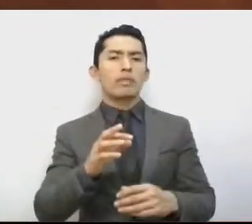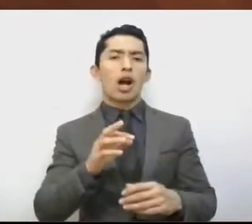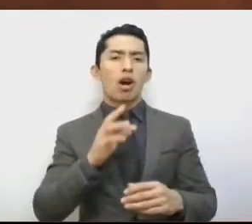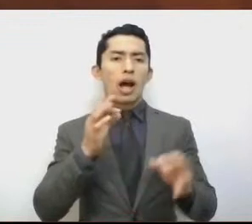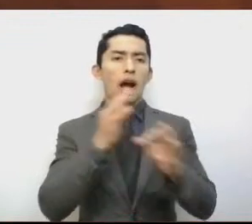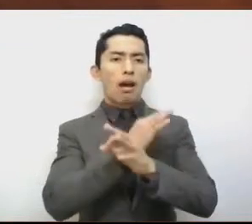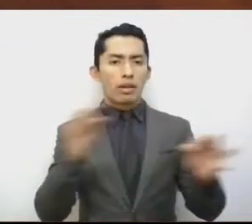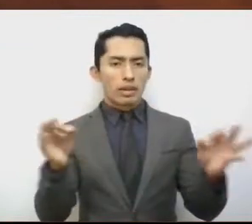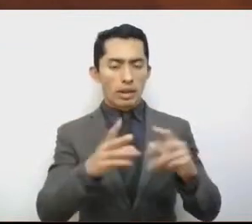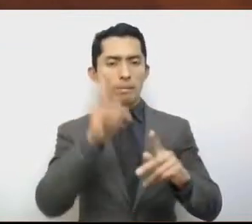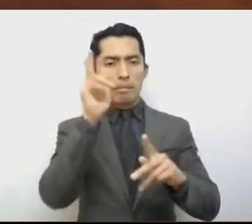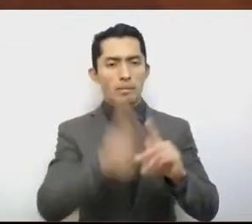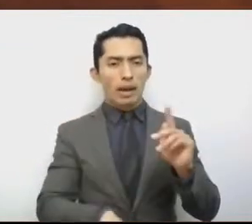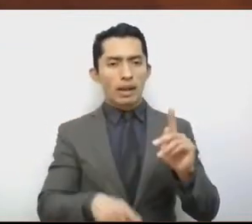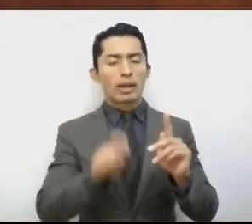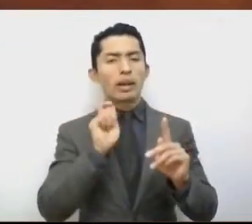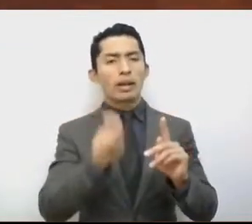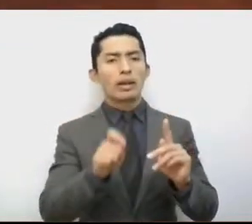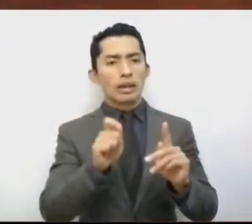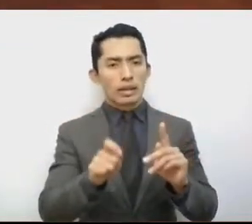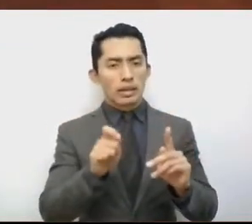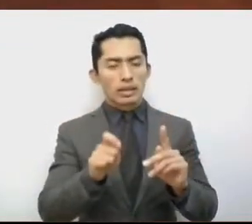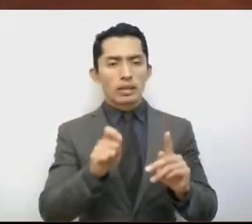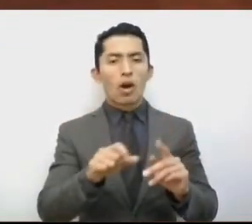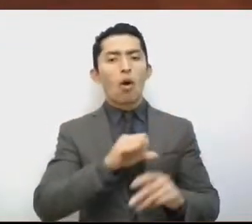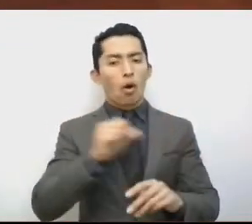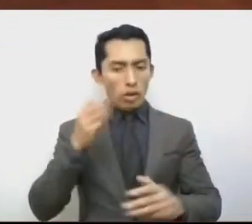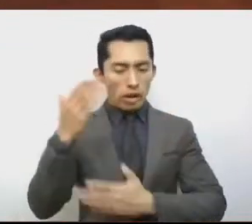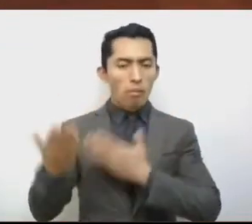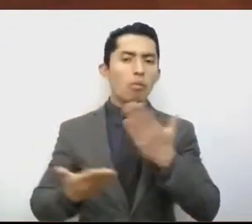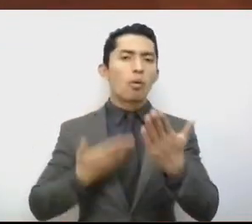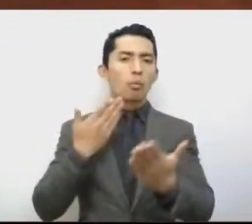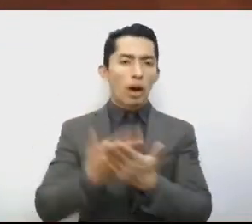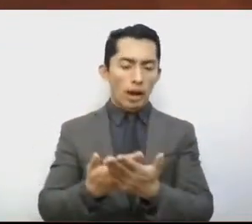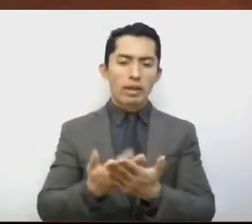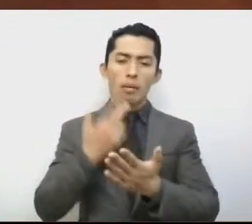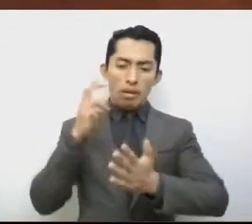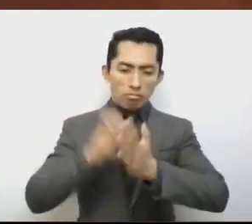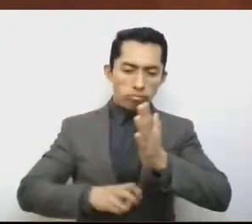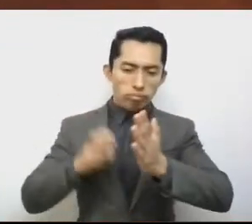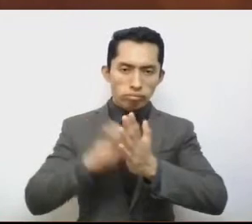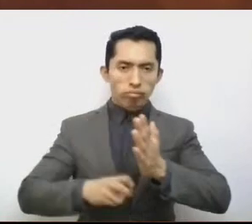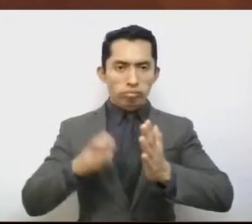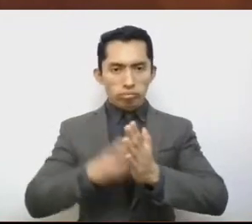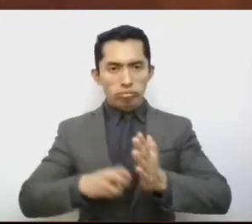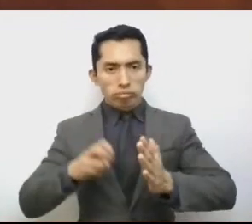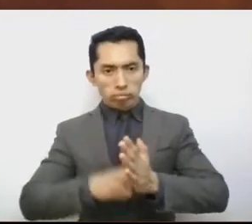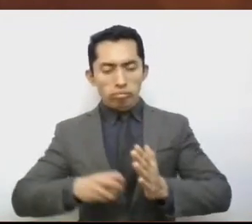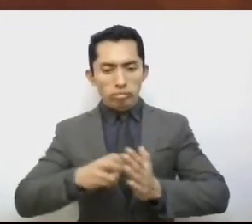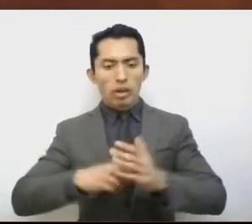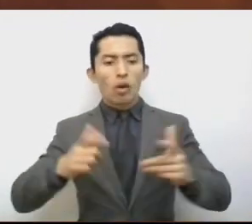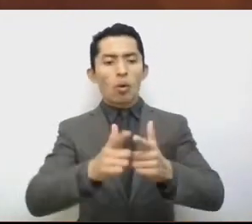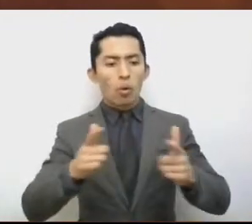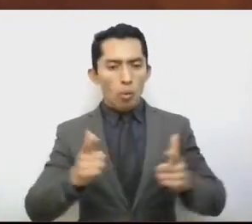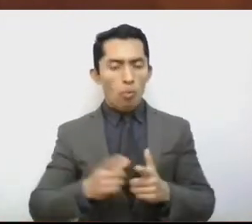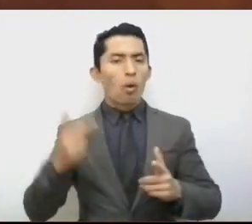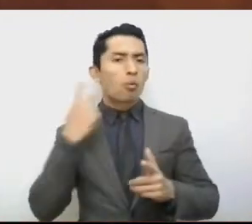y se genere una propuesta en consenso de todas las fuerzas políticas